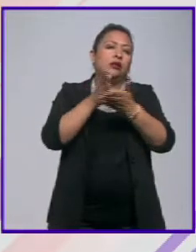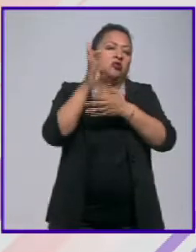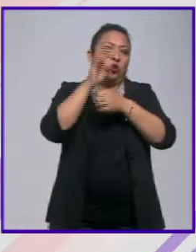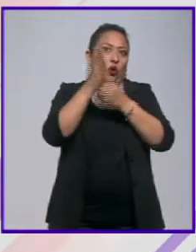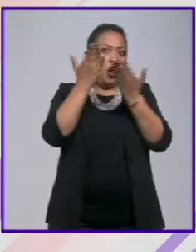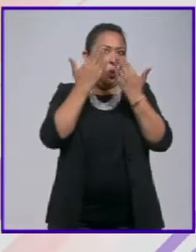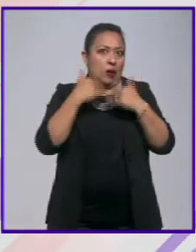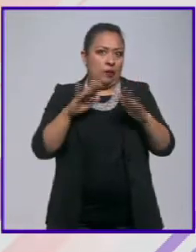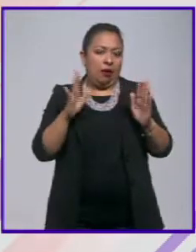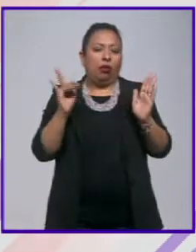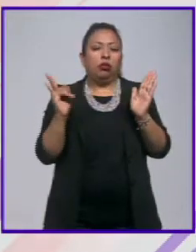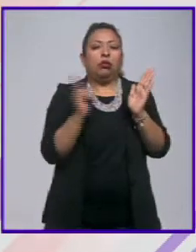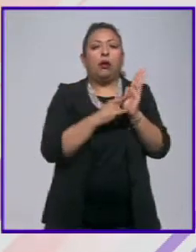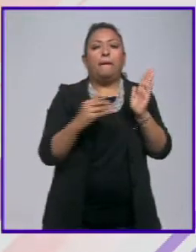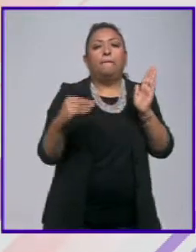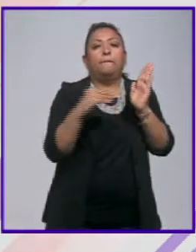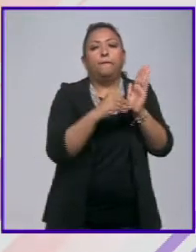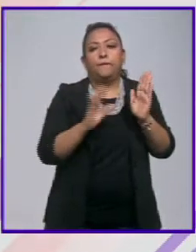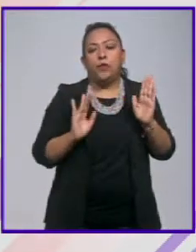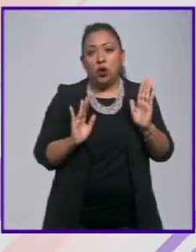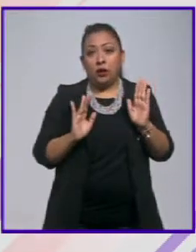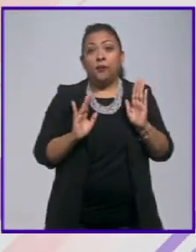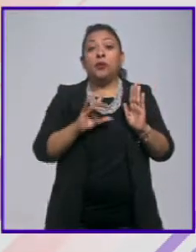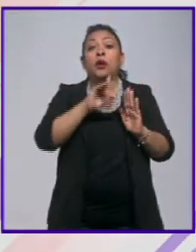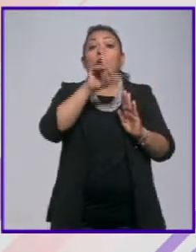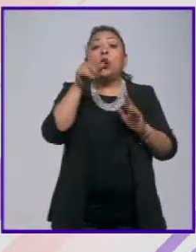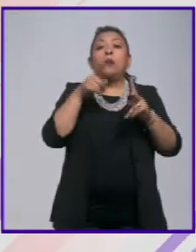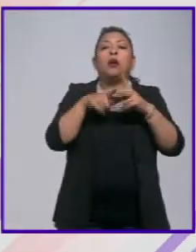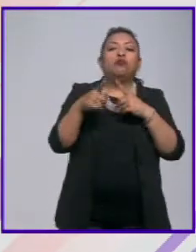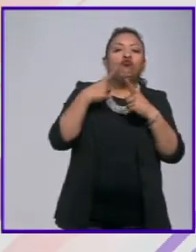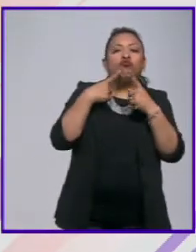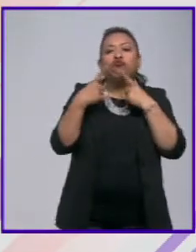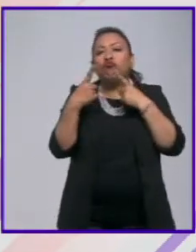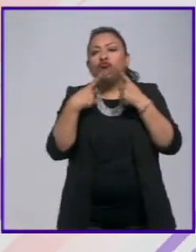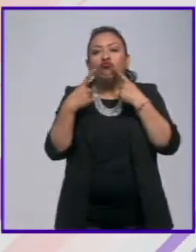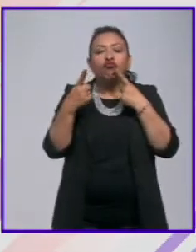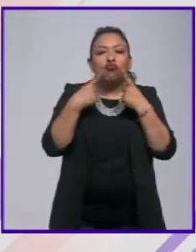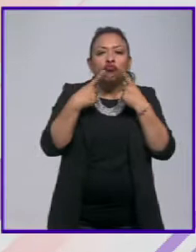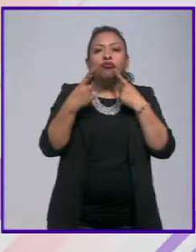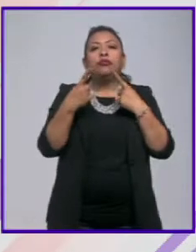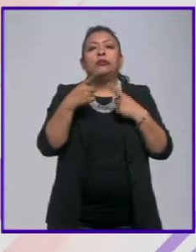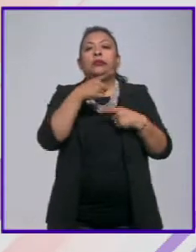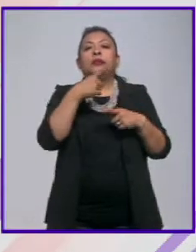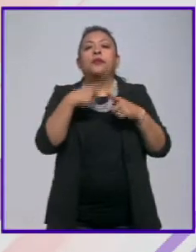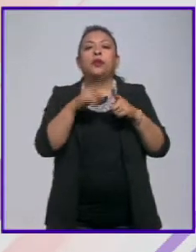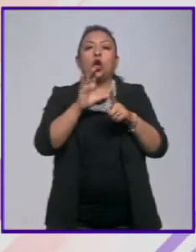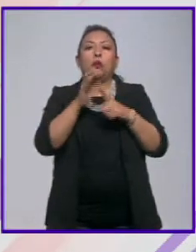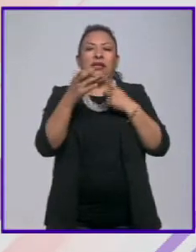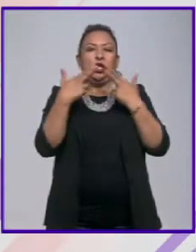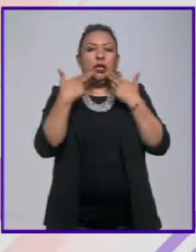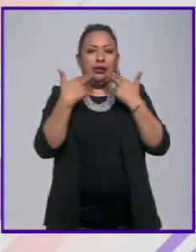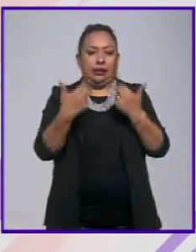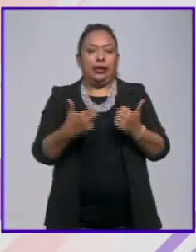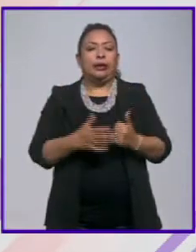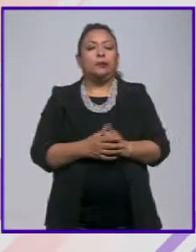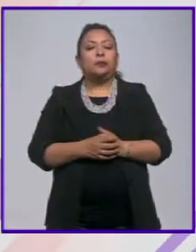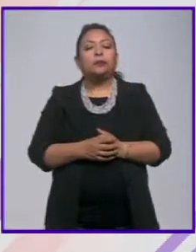cultura fue un parche que se hizo cuando entramos a la negociación con la comisión de Hacienda